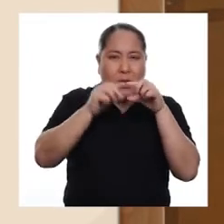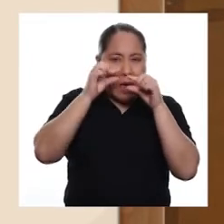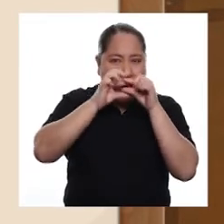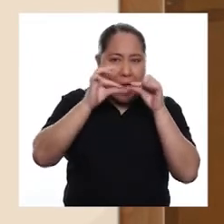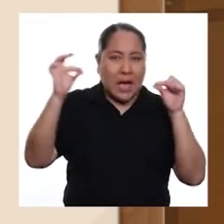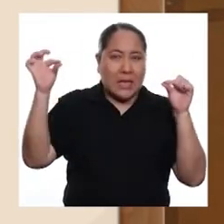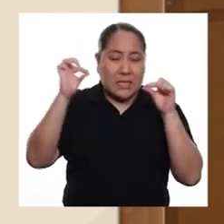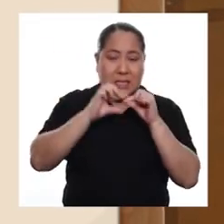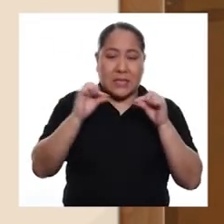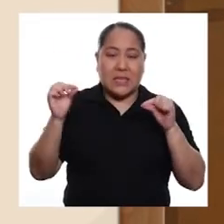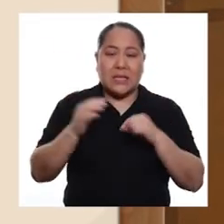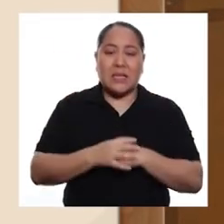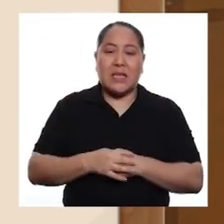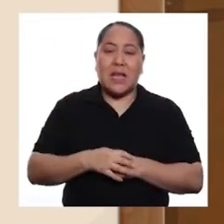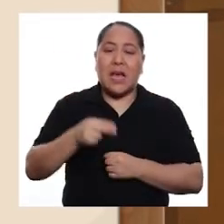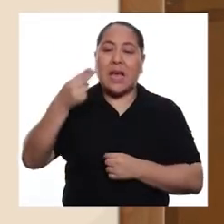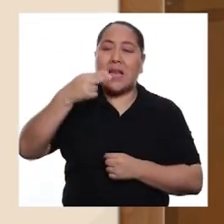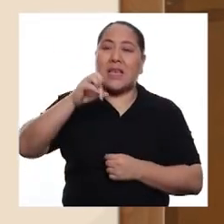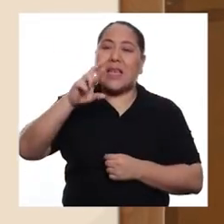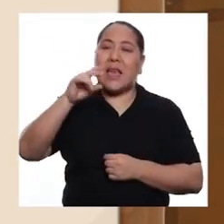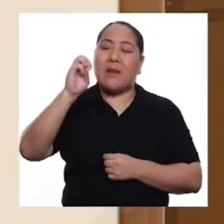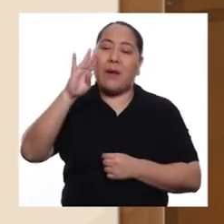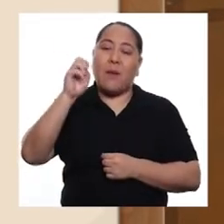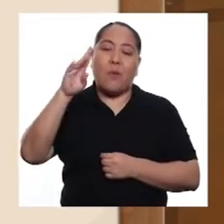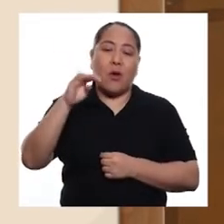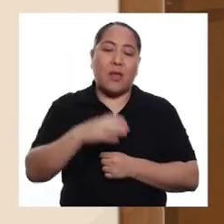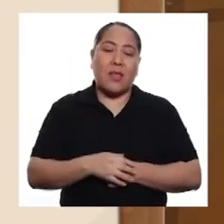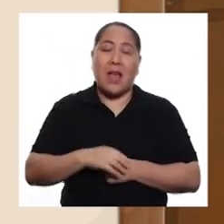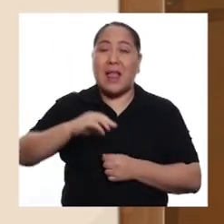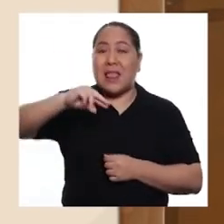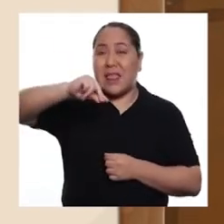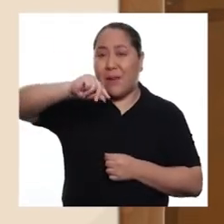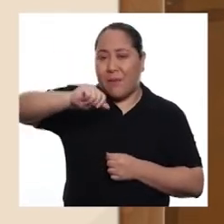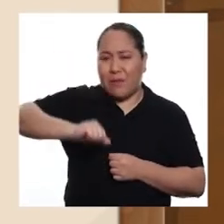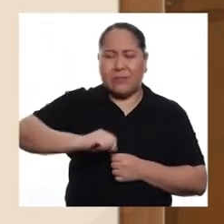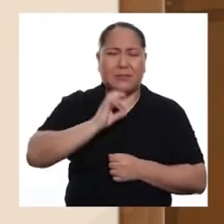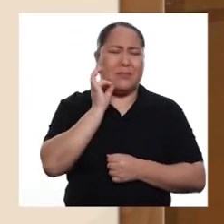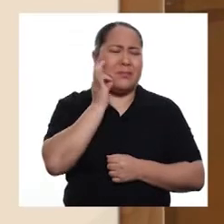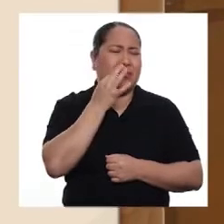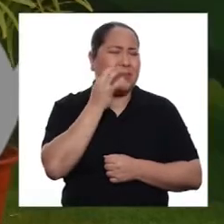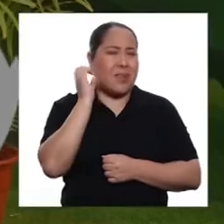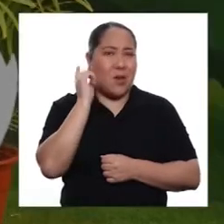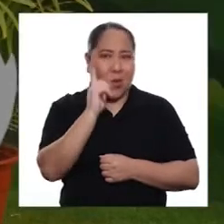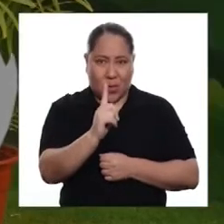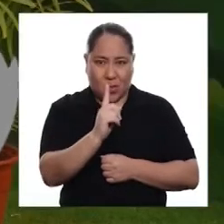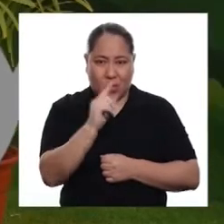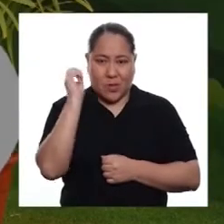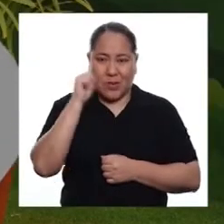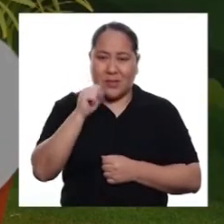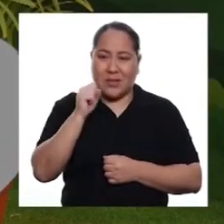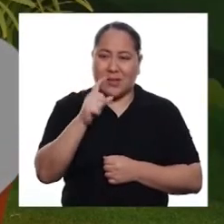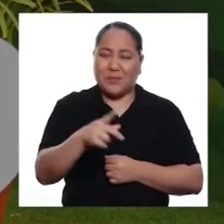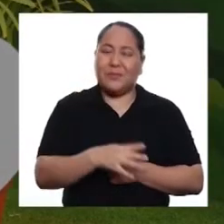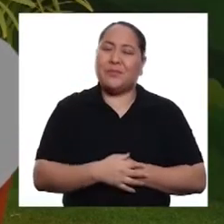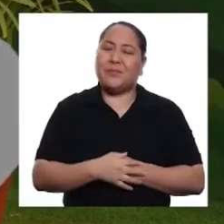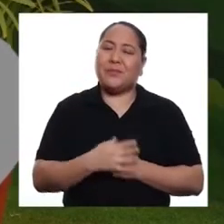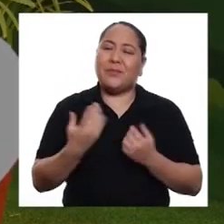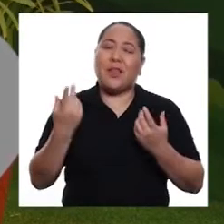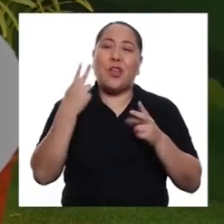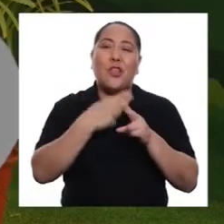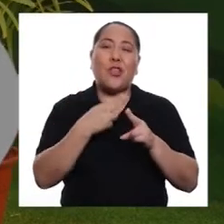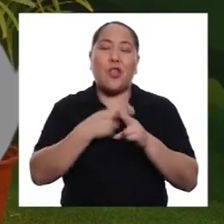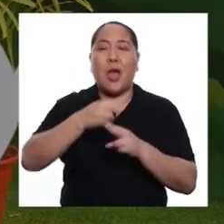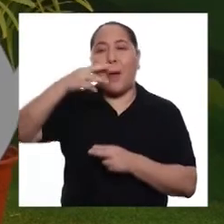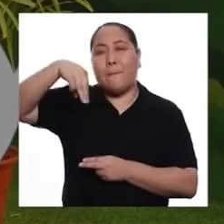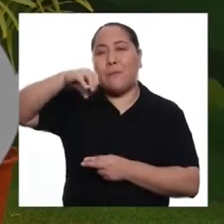hierbabuena y limón. ¡Mmm! ¡Qué delicia! Uno de los ingredientes justo tiene que